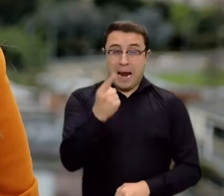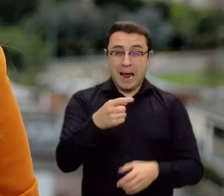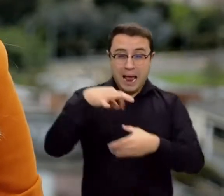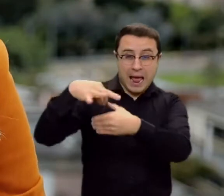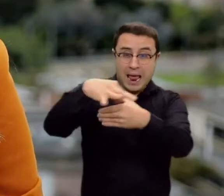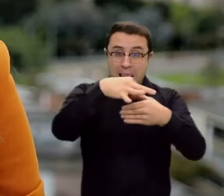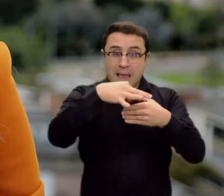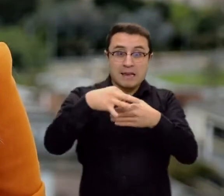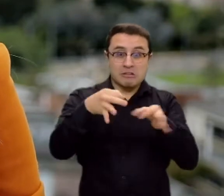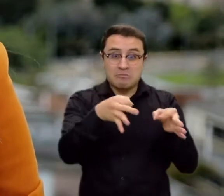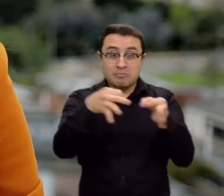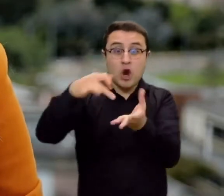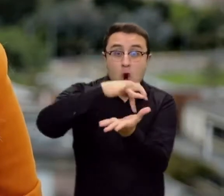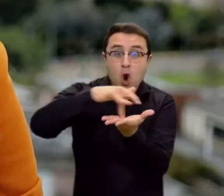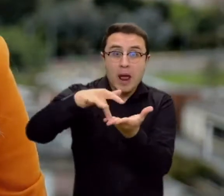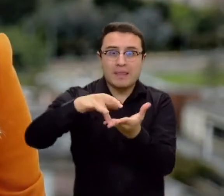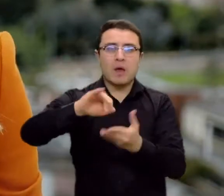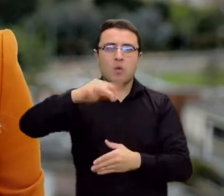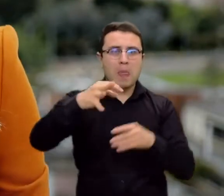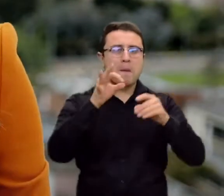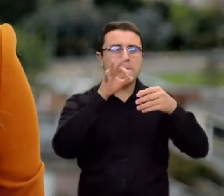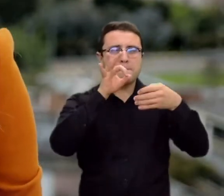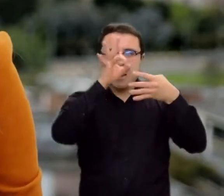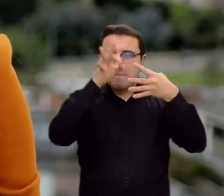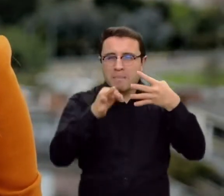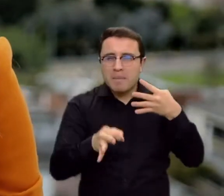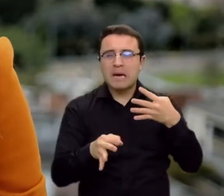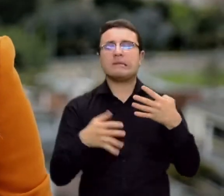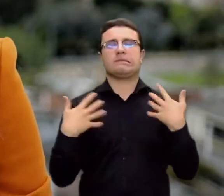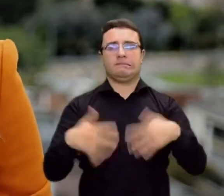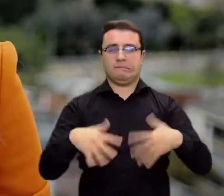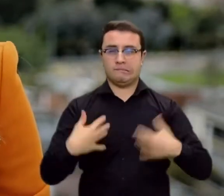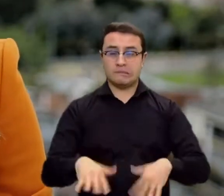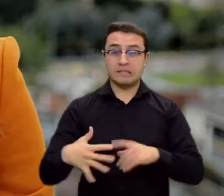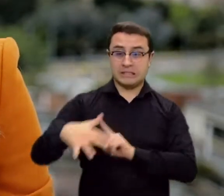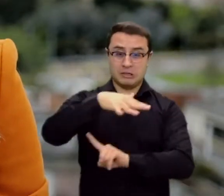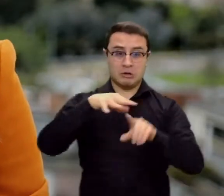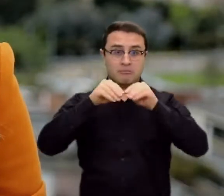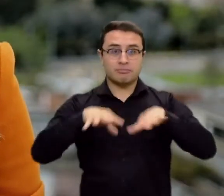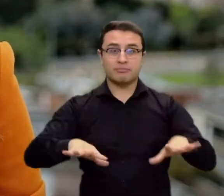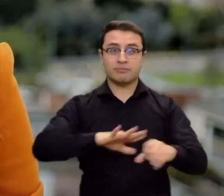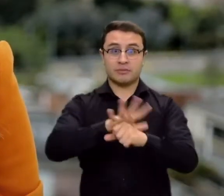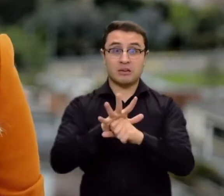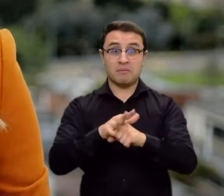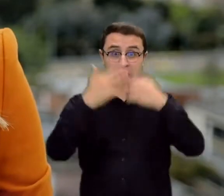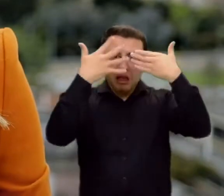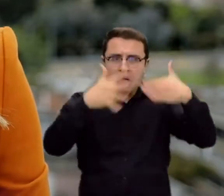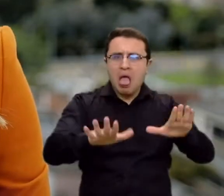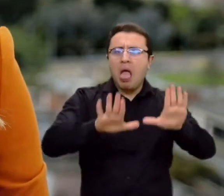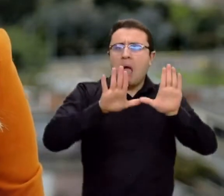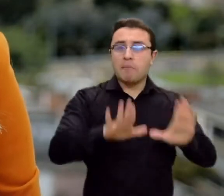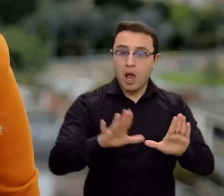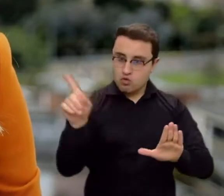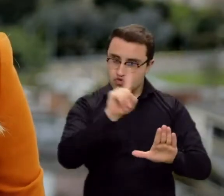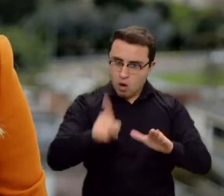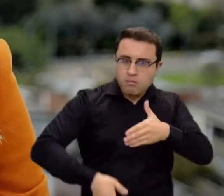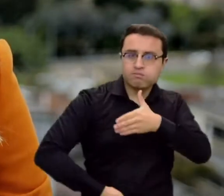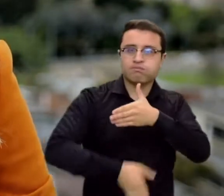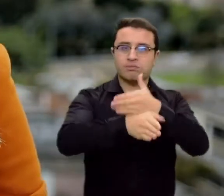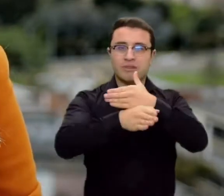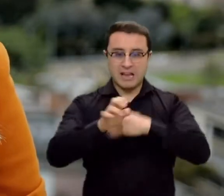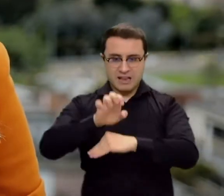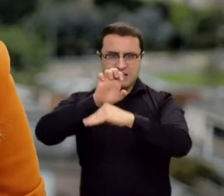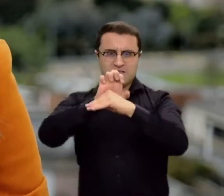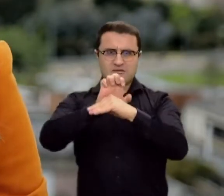municipios en tiempos de pandemia. Dentro del entendido que la democracia no se puede detener, la entidad tendrá los más